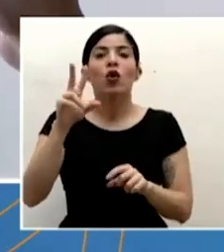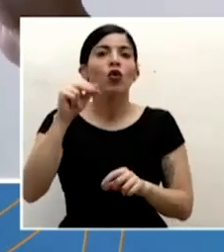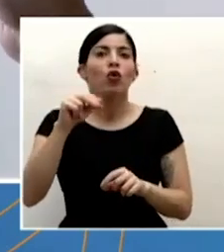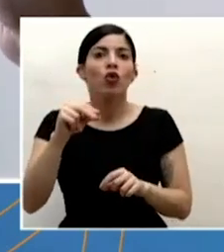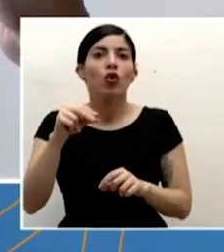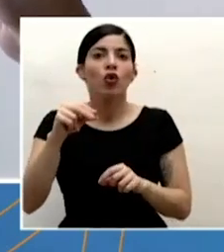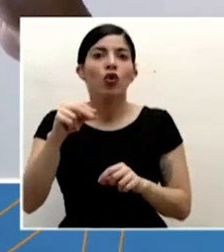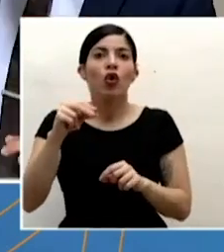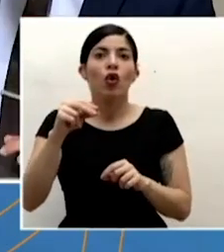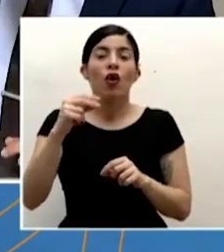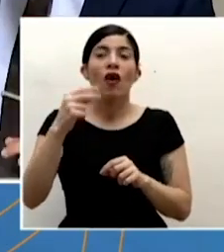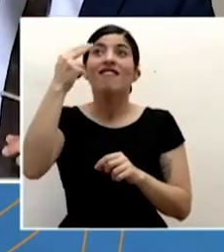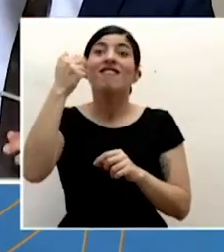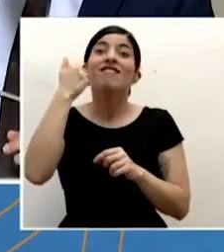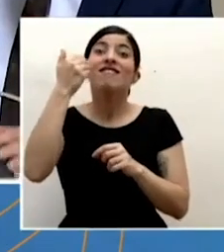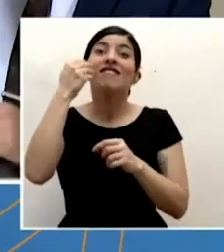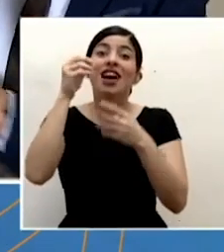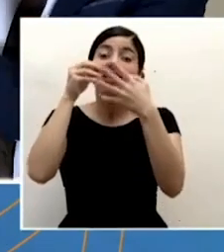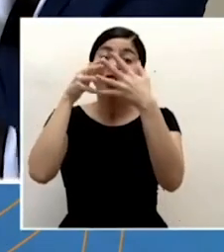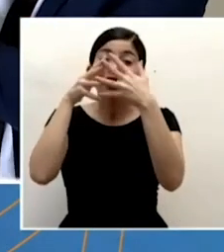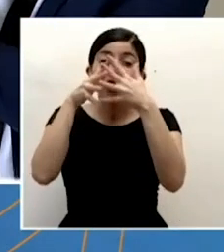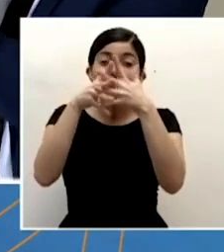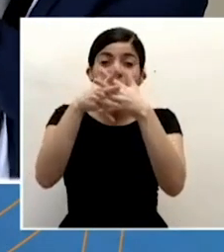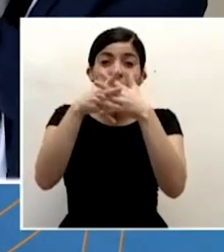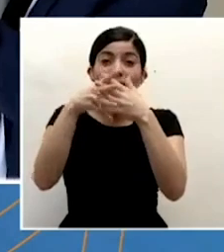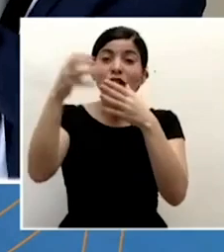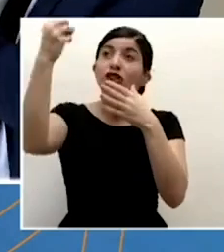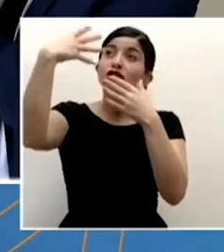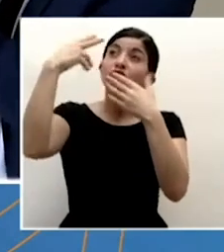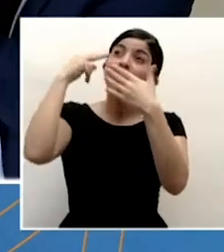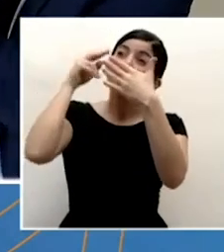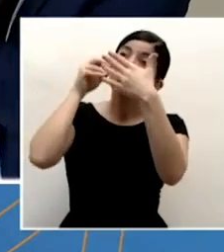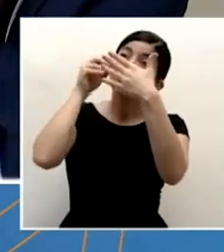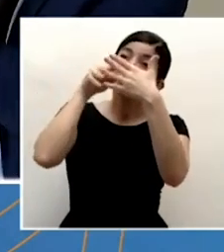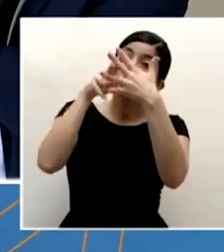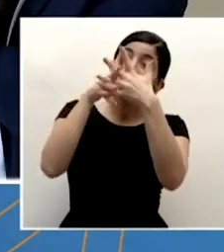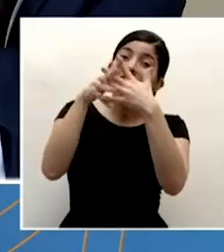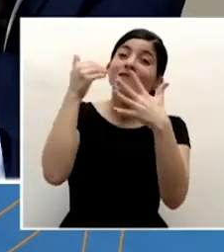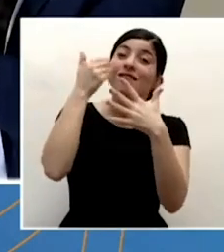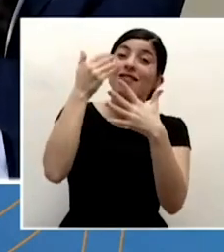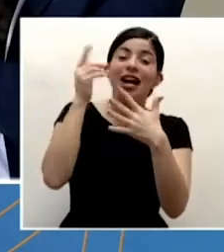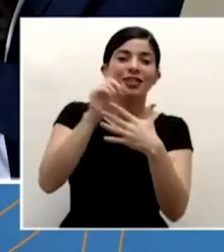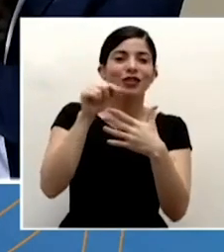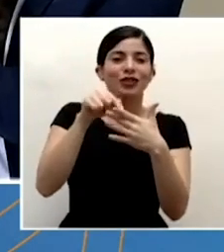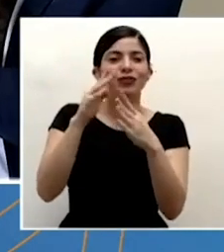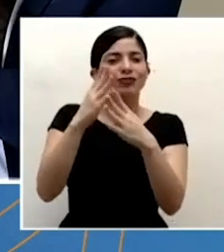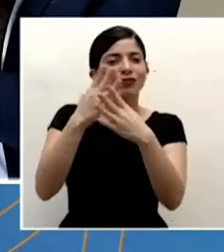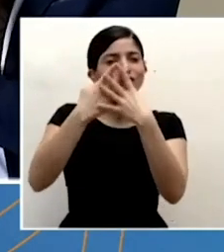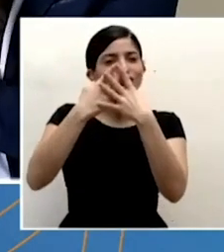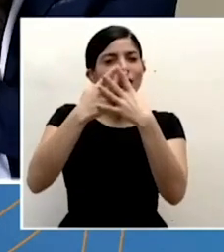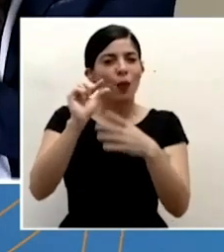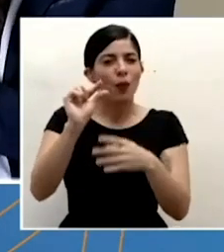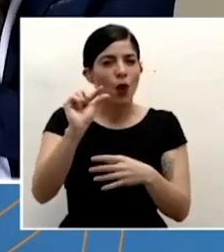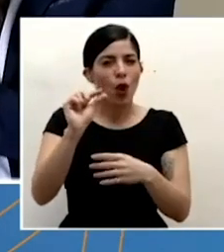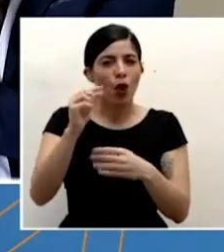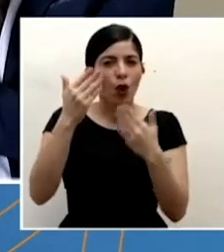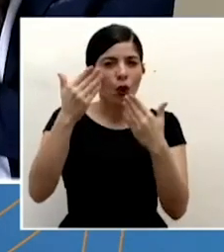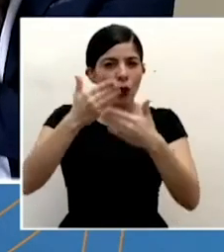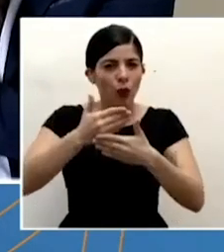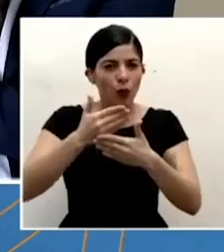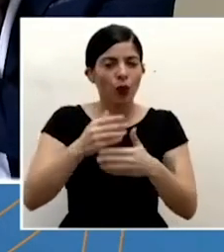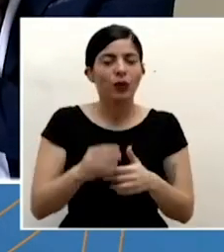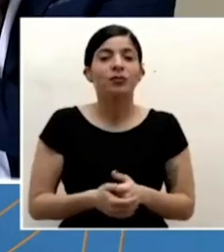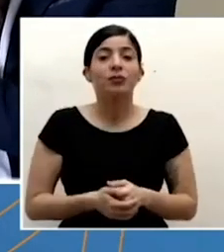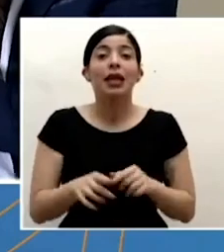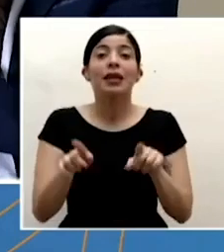que ya que pueda ver fácilmente por ejemplo el sol veras y la estoy viendo sino que yo siempre tapa un poquito y la otra cosa muy importante es que